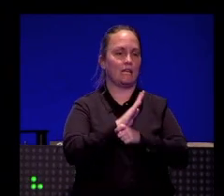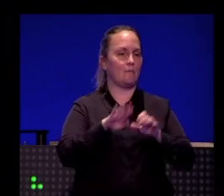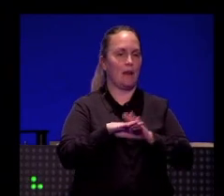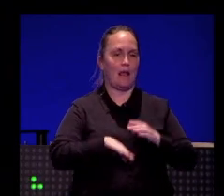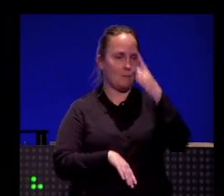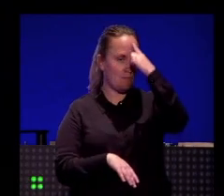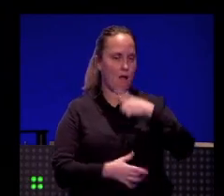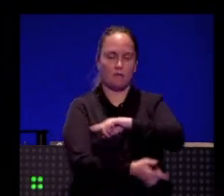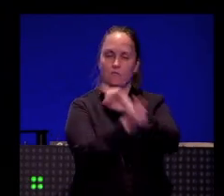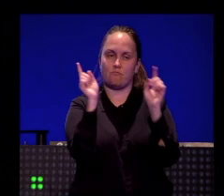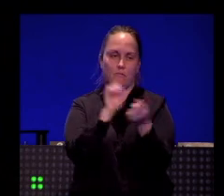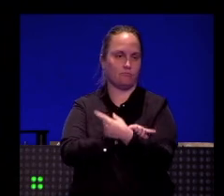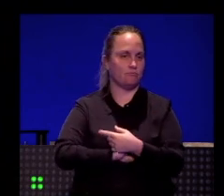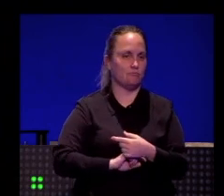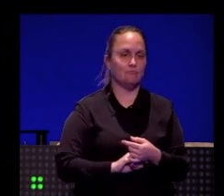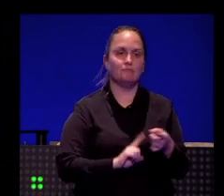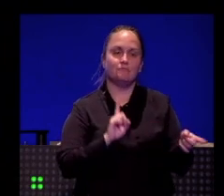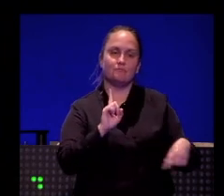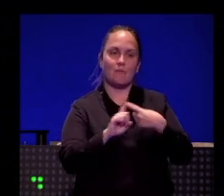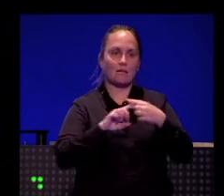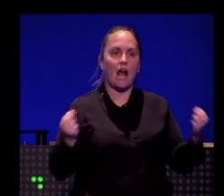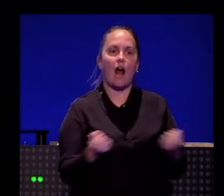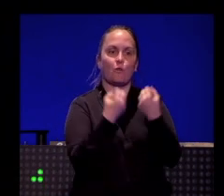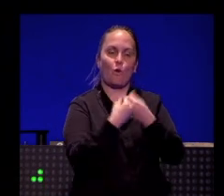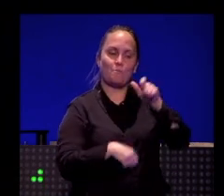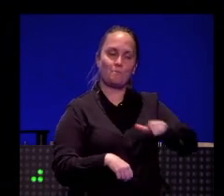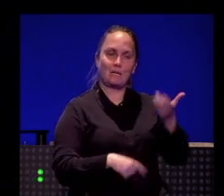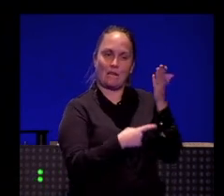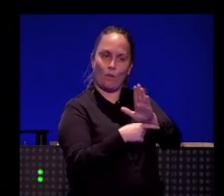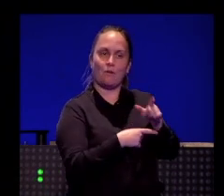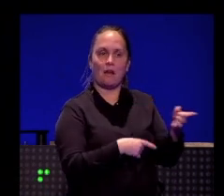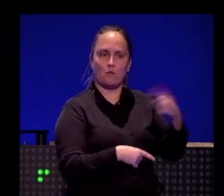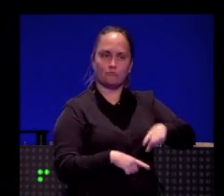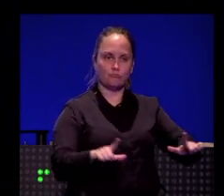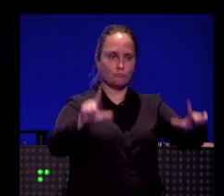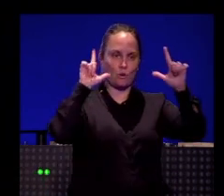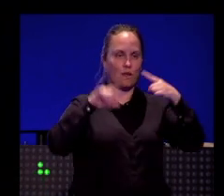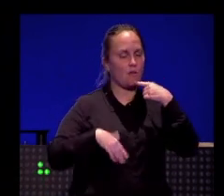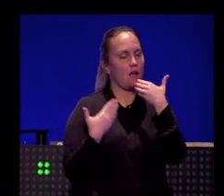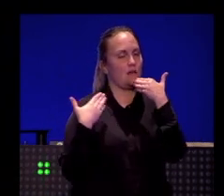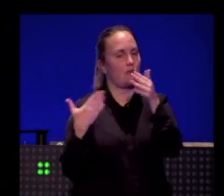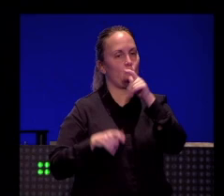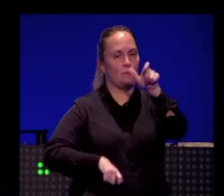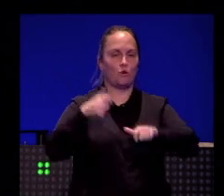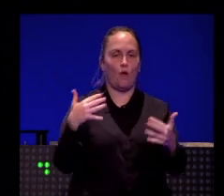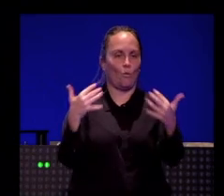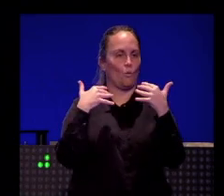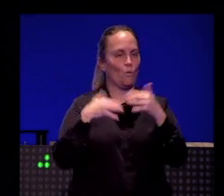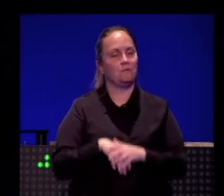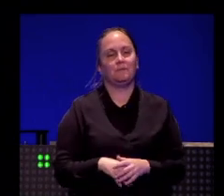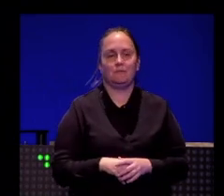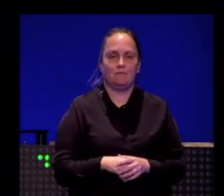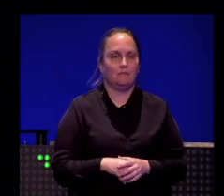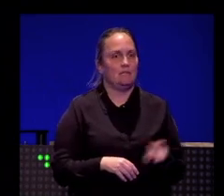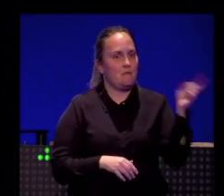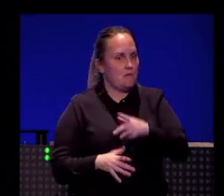y un poquito una acción con nuestros presentadores, dando la cara, dando las gracias por estar ahí a los usuarios. Así que también os invito a que